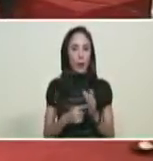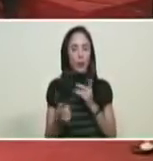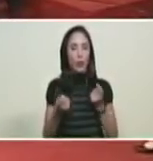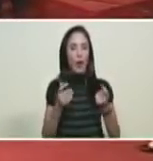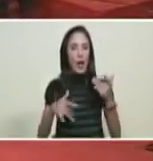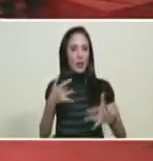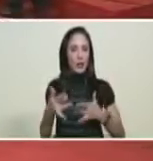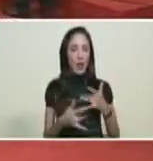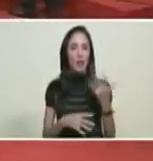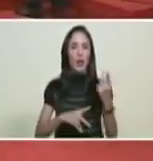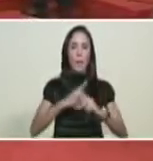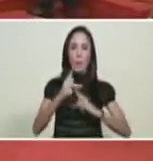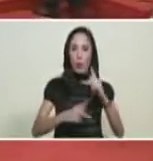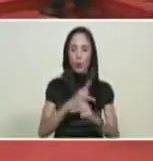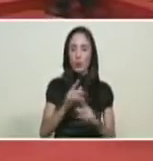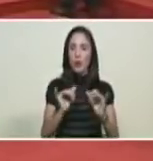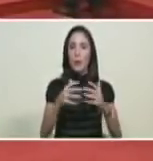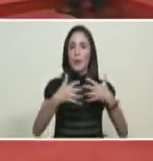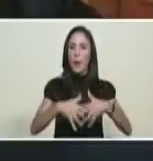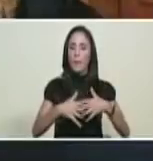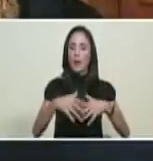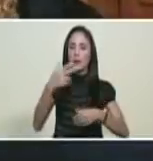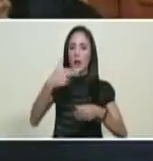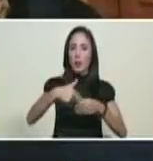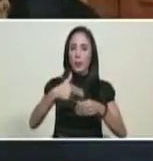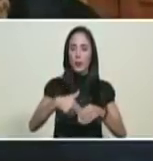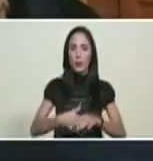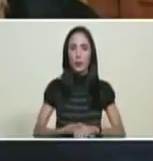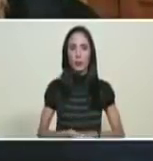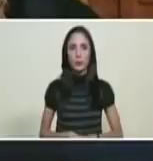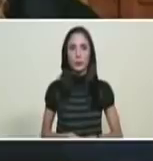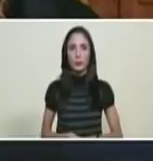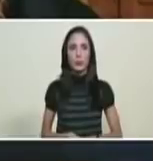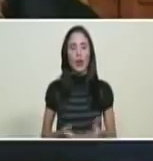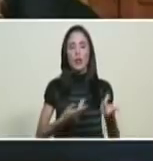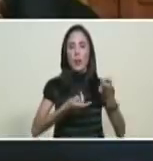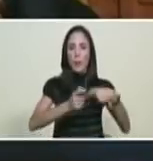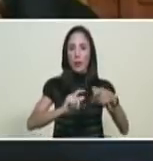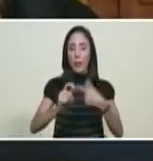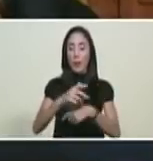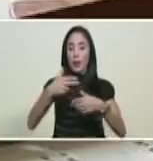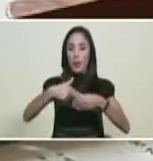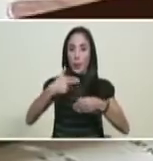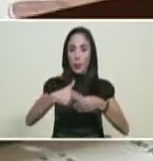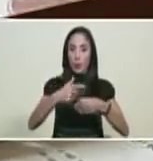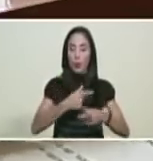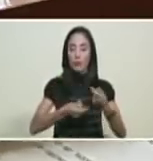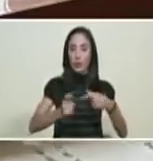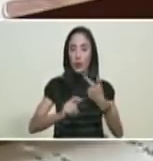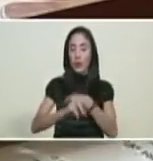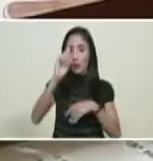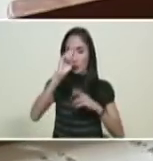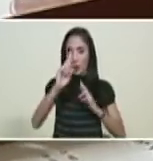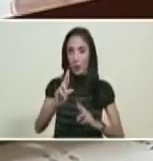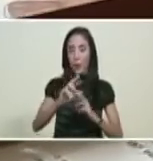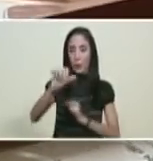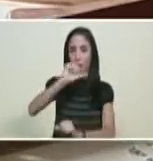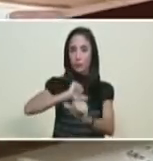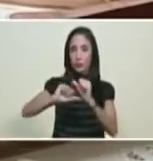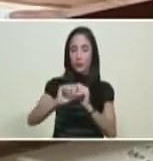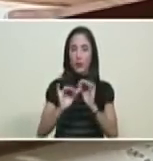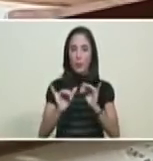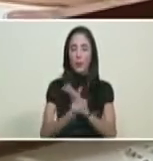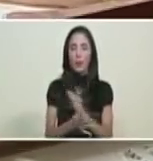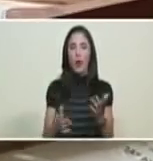primarias de la industria, especialmente en la comercialización del crudo, respetando así lo dispuesto